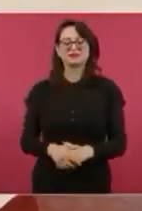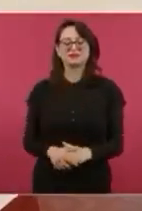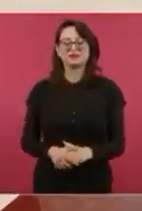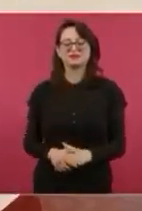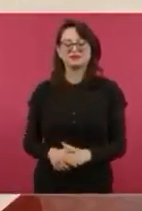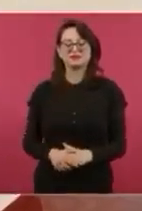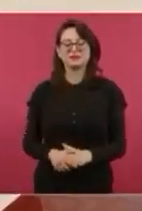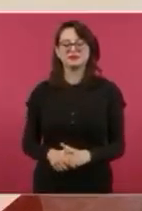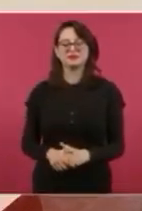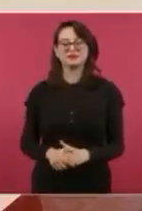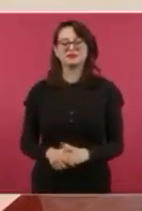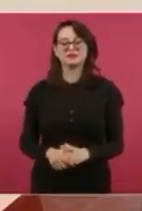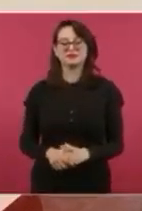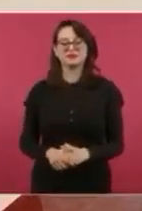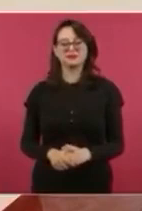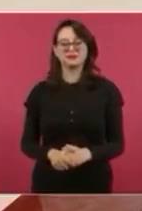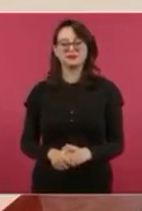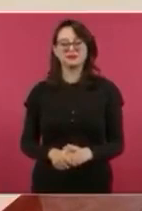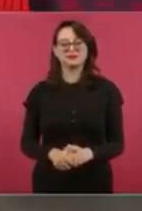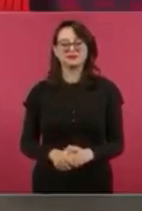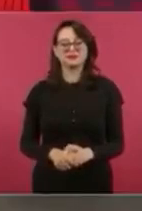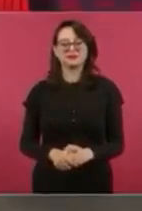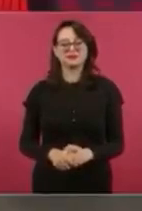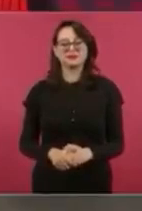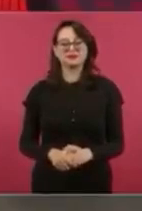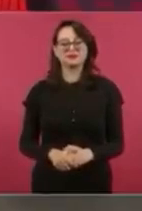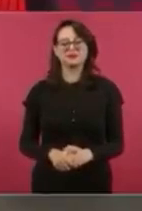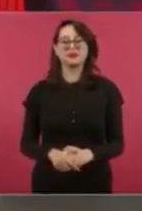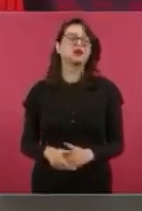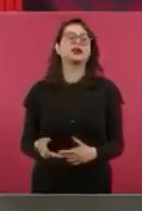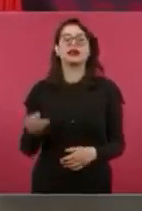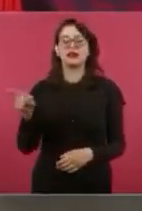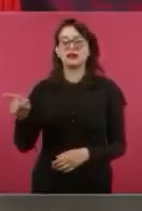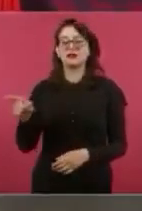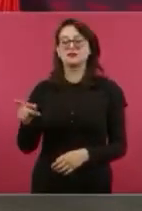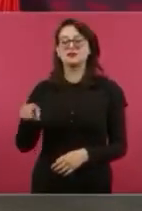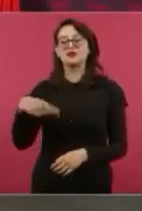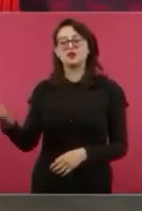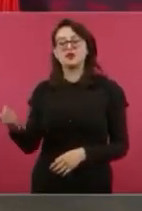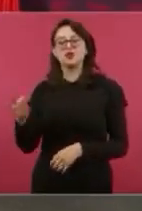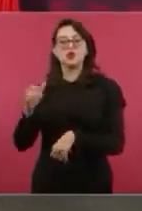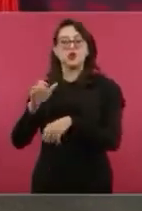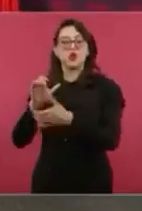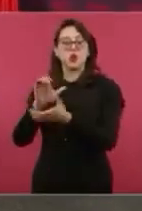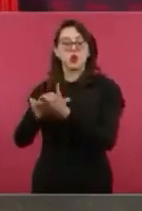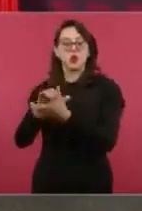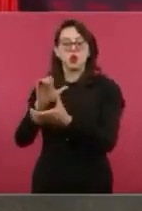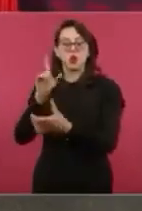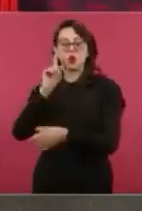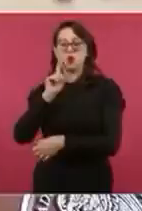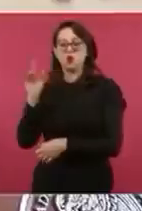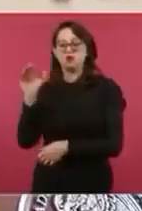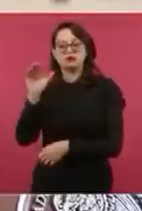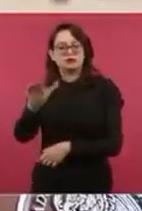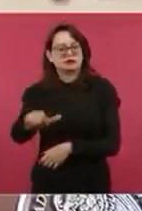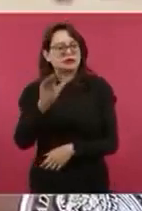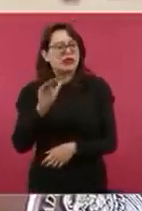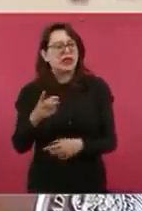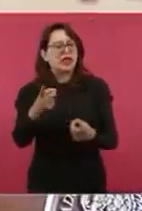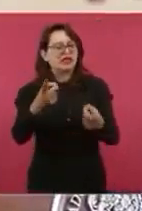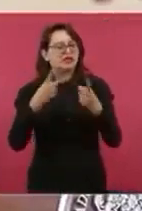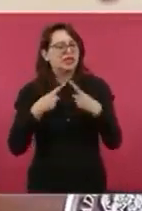que me des 200 pesos para ir al mercado,